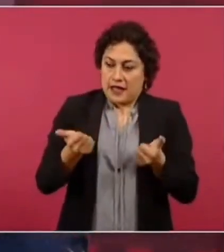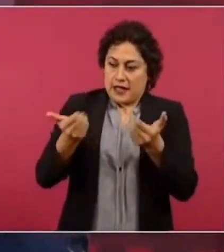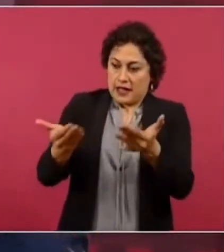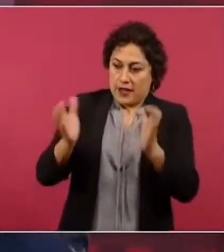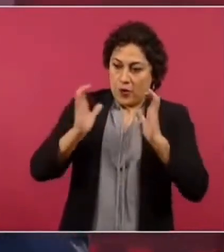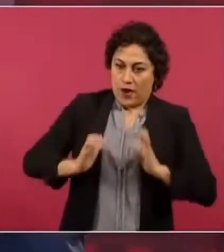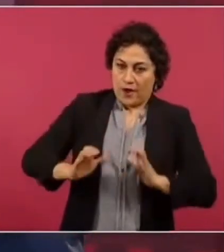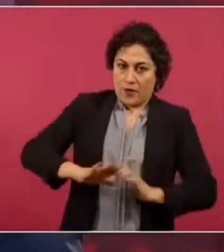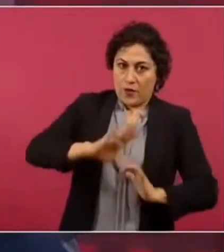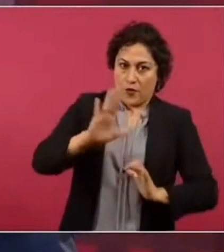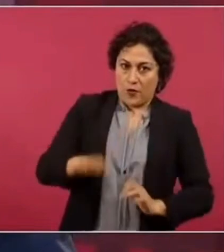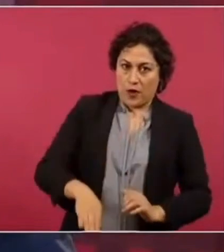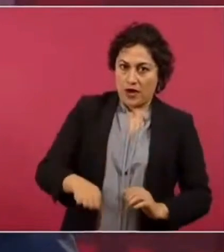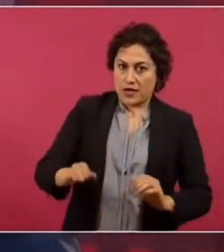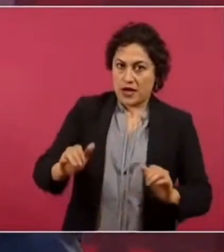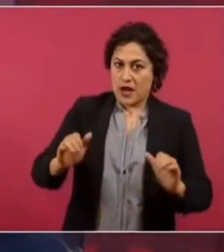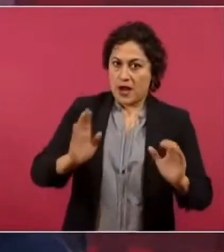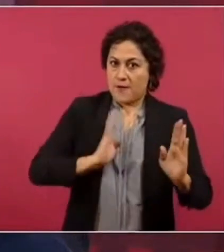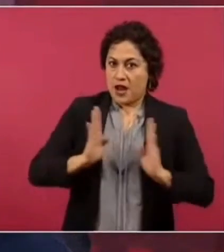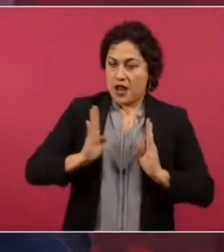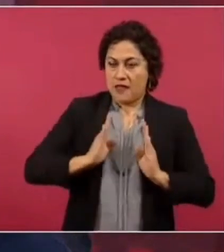Y dijimos, no.